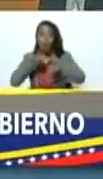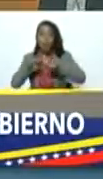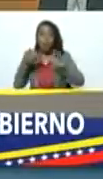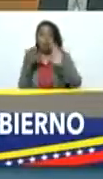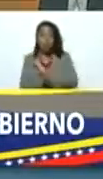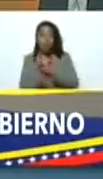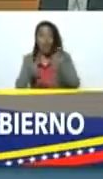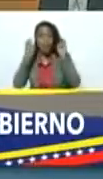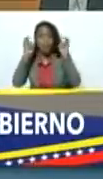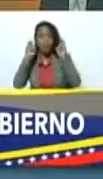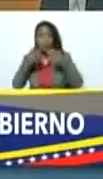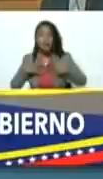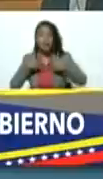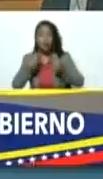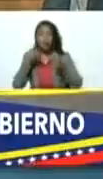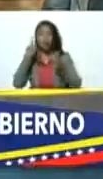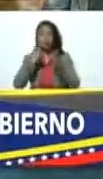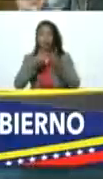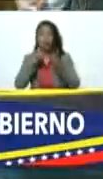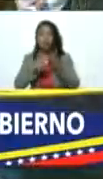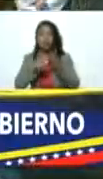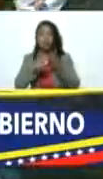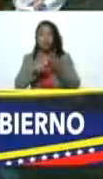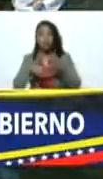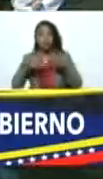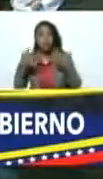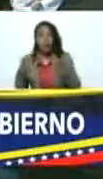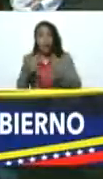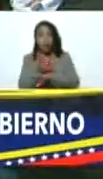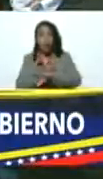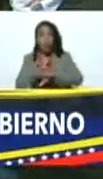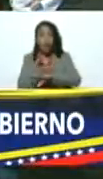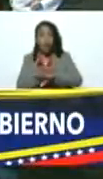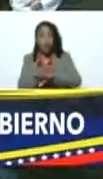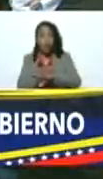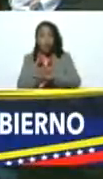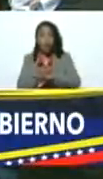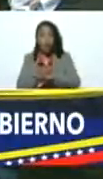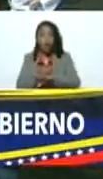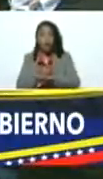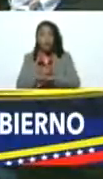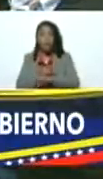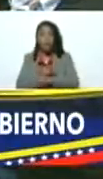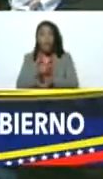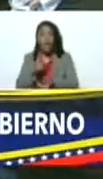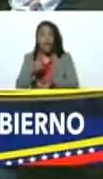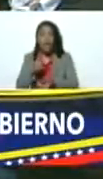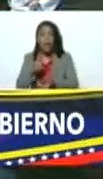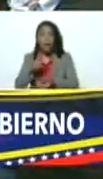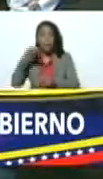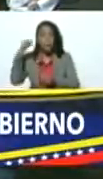el tema de la salud que el gobernador Manuel Rosales insistía en la plenaria